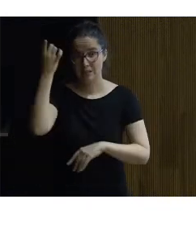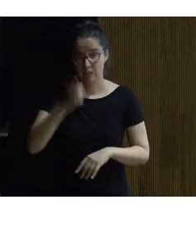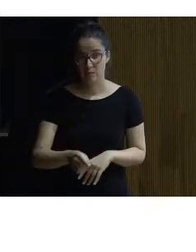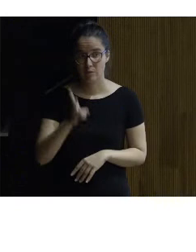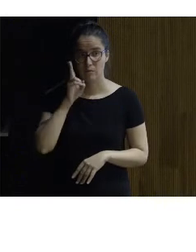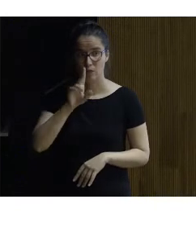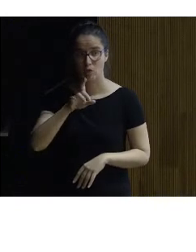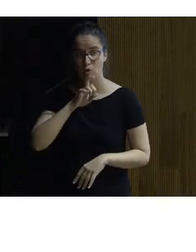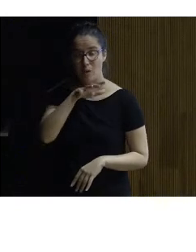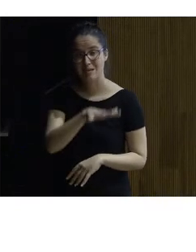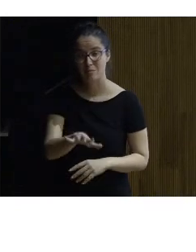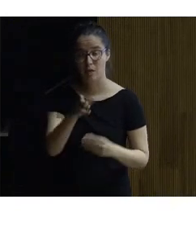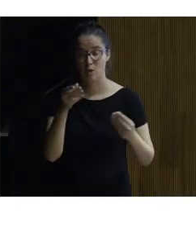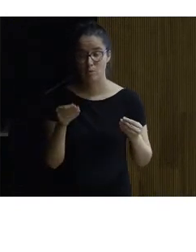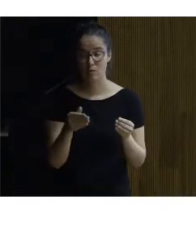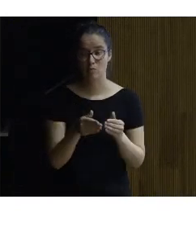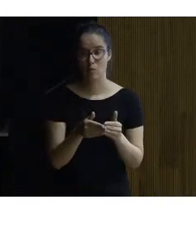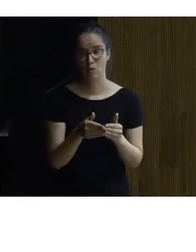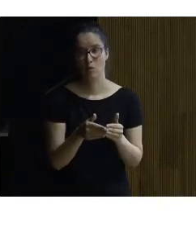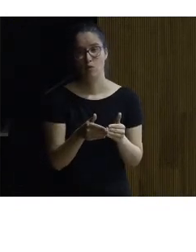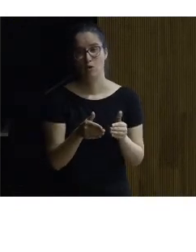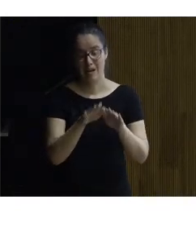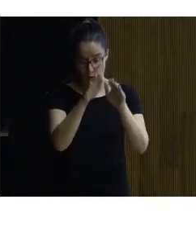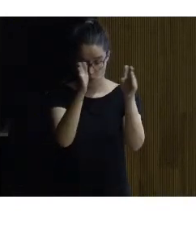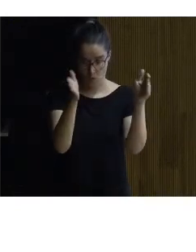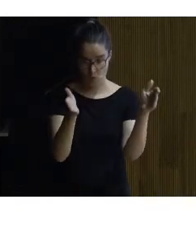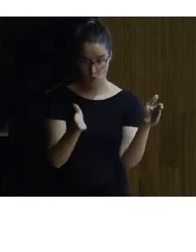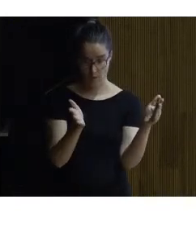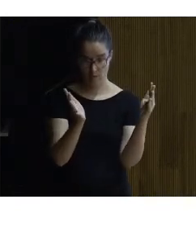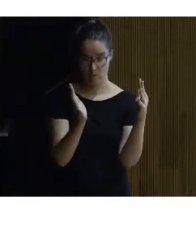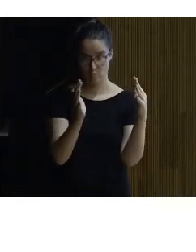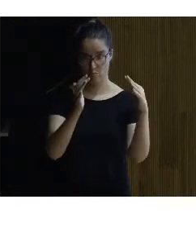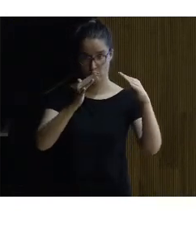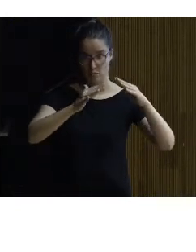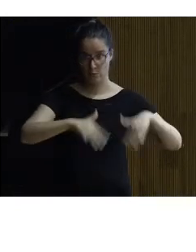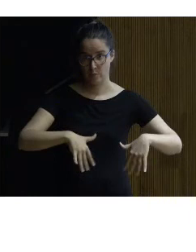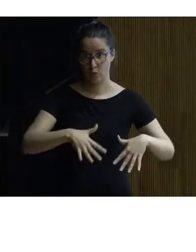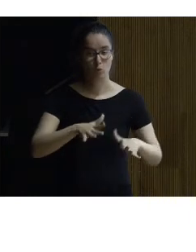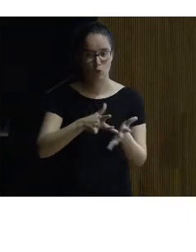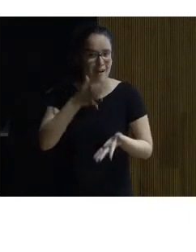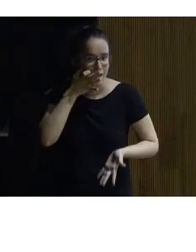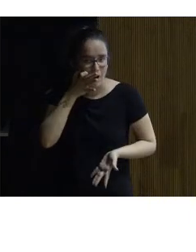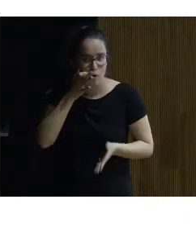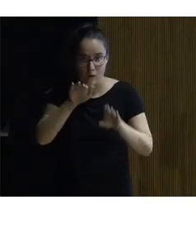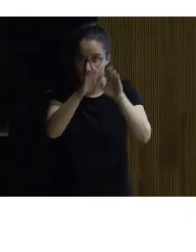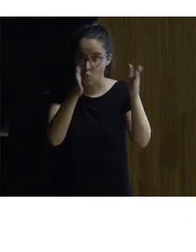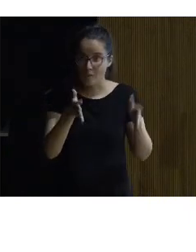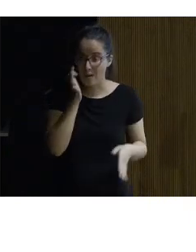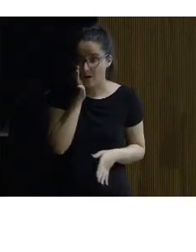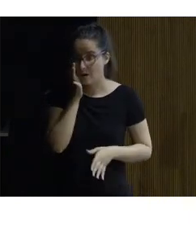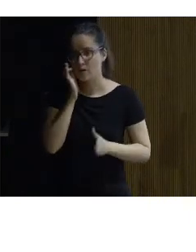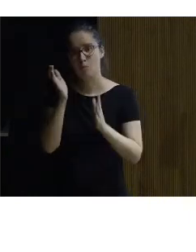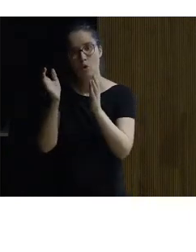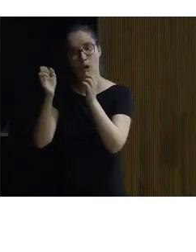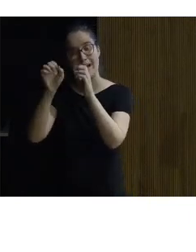como ese espacio se abre la cueva se hunde como ocurre en la realidad la cueva real la cueva original